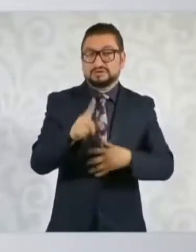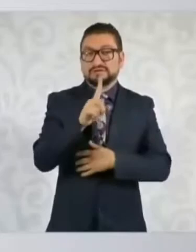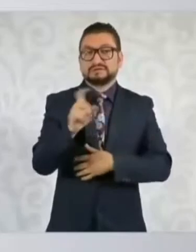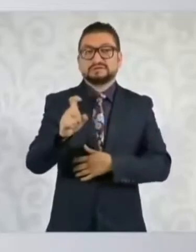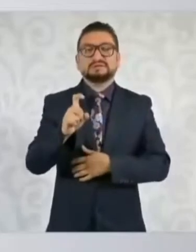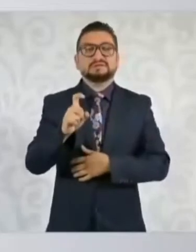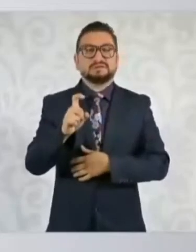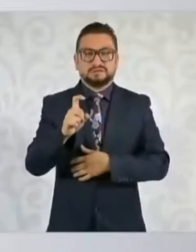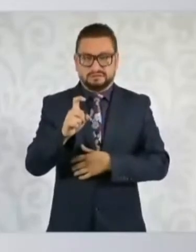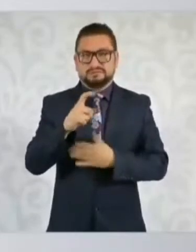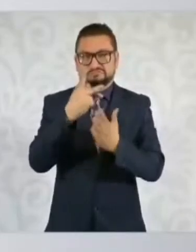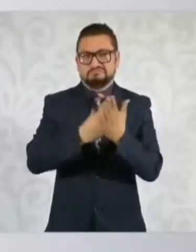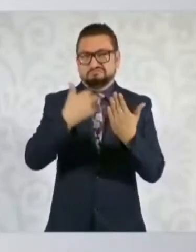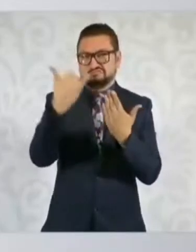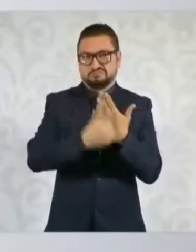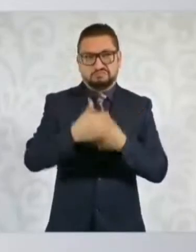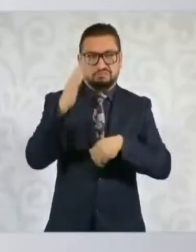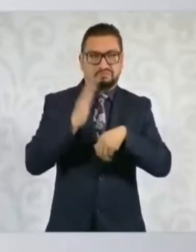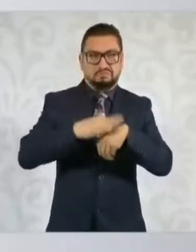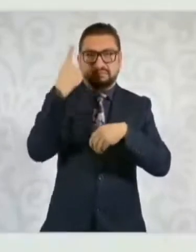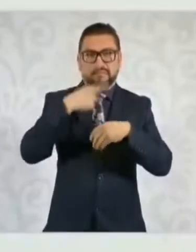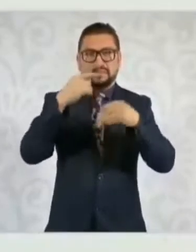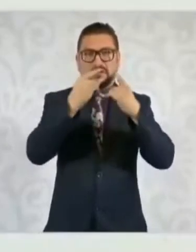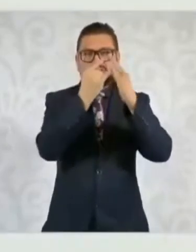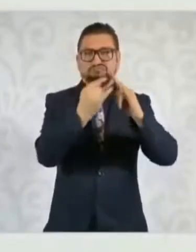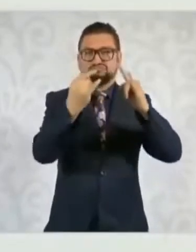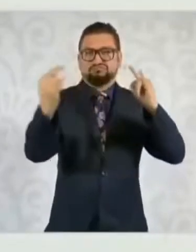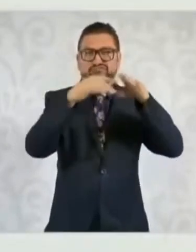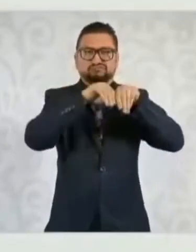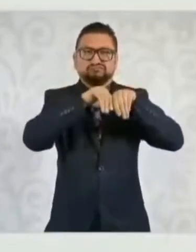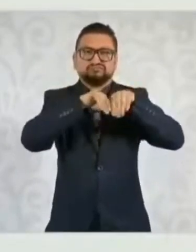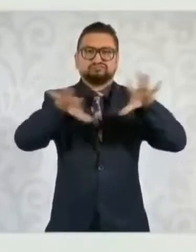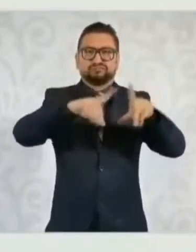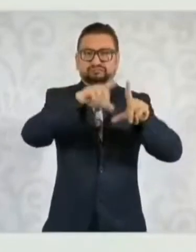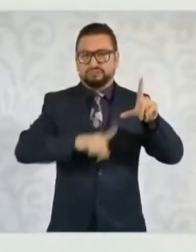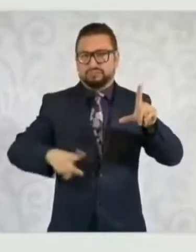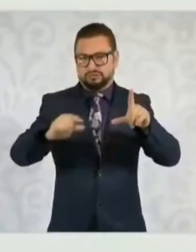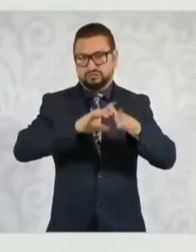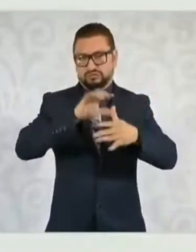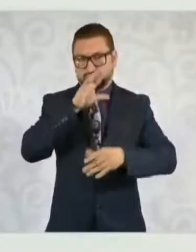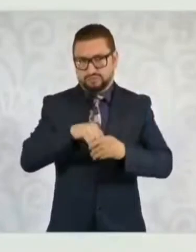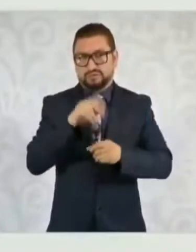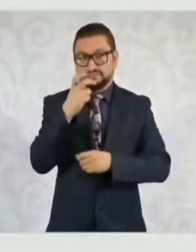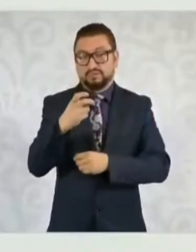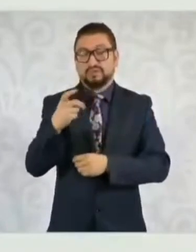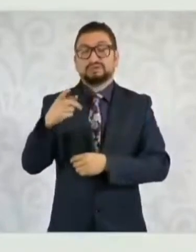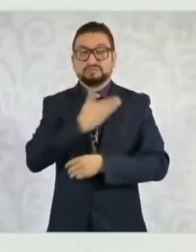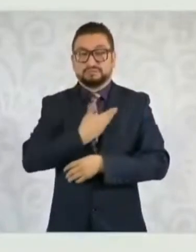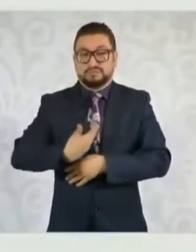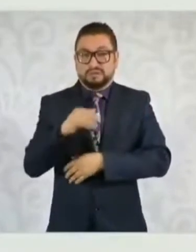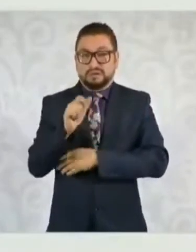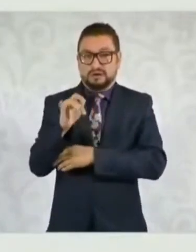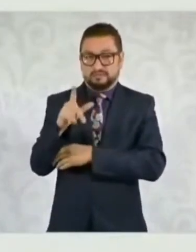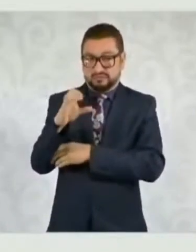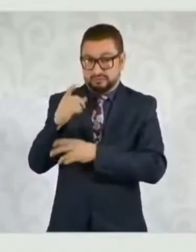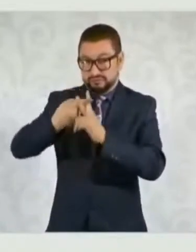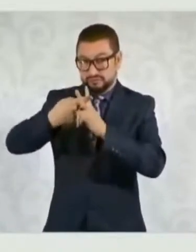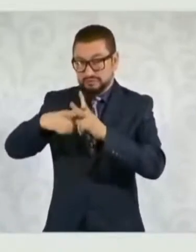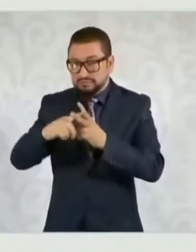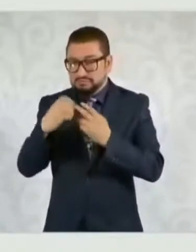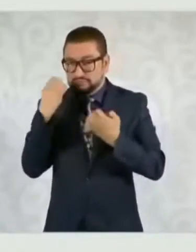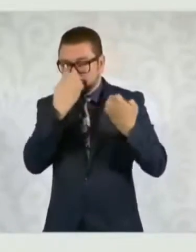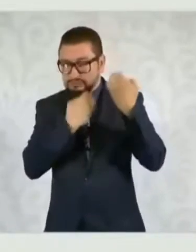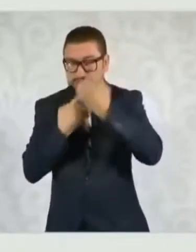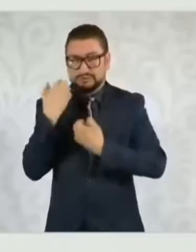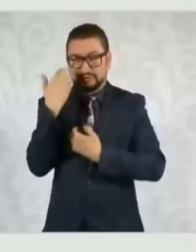proyectos de transmisión en todo el país. Asimismo, el presidente López Obrador inició con una revisión